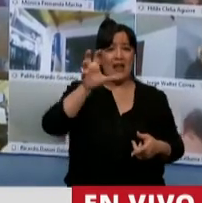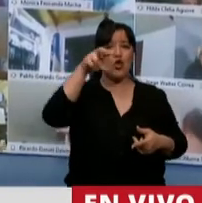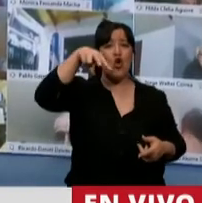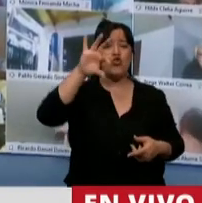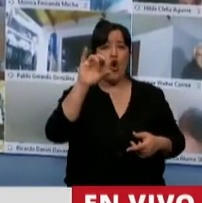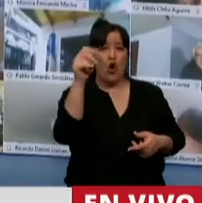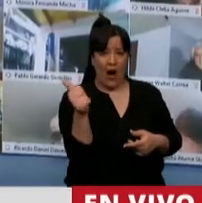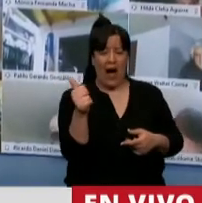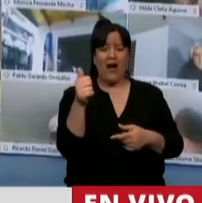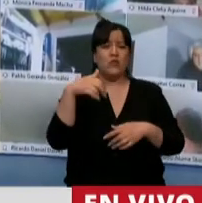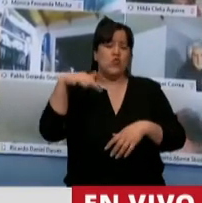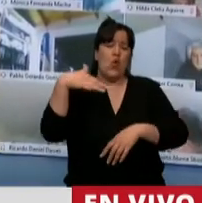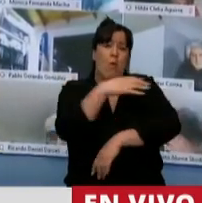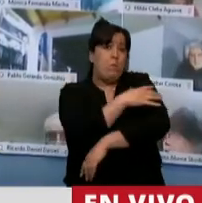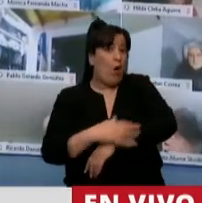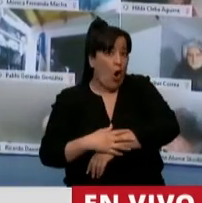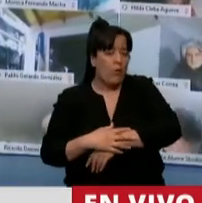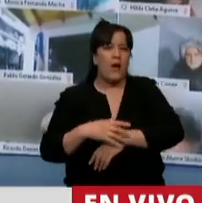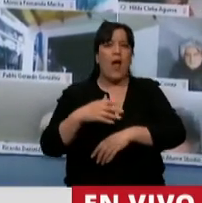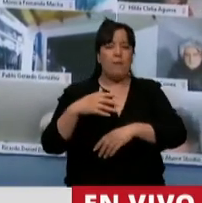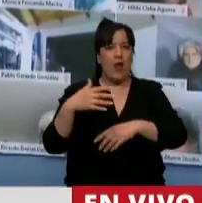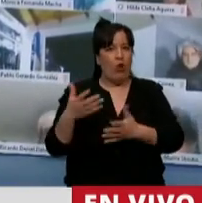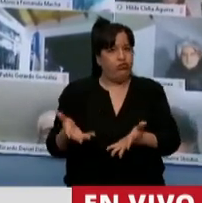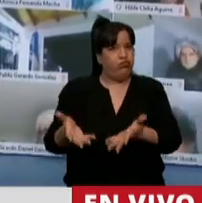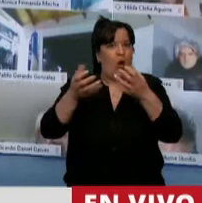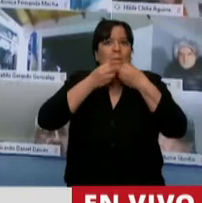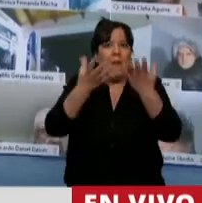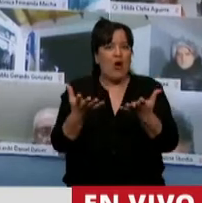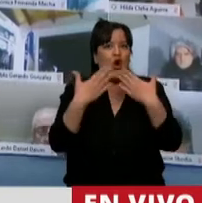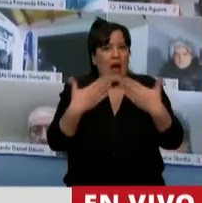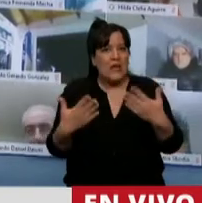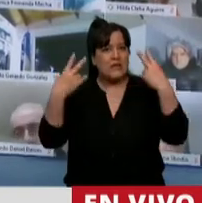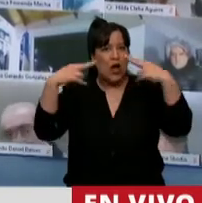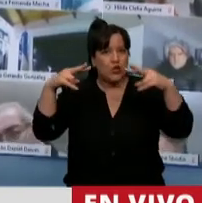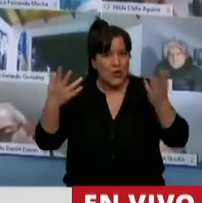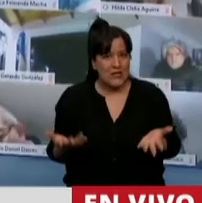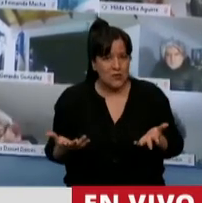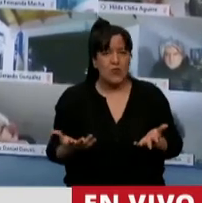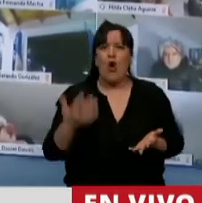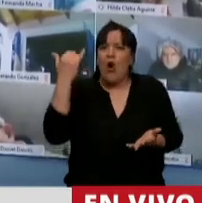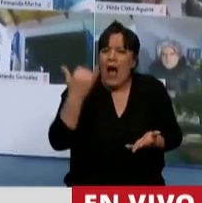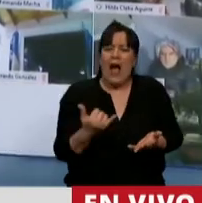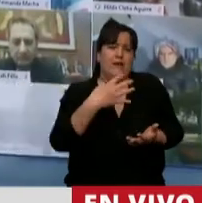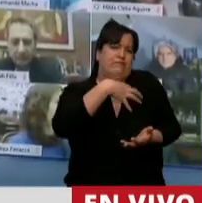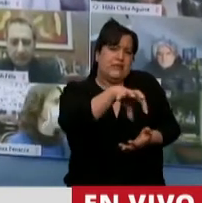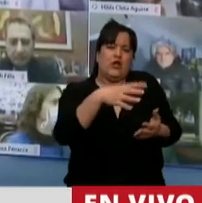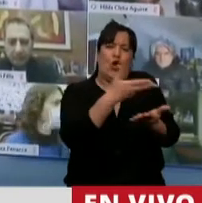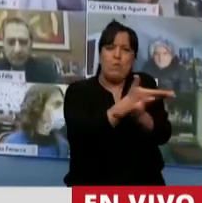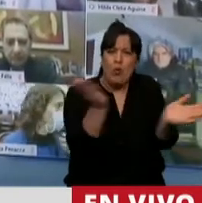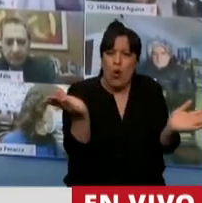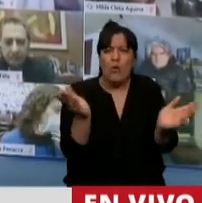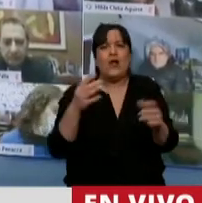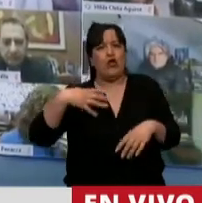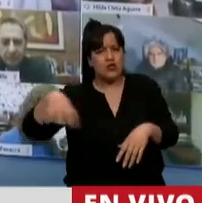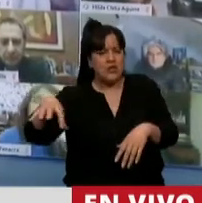pobres de nuestra patria, despegue. Y ahí no solo entra en juego el sector público y el